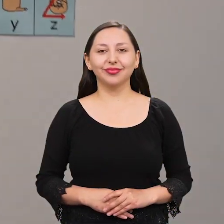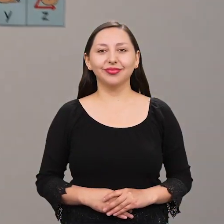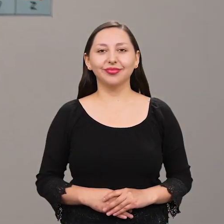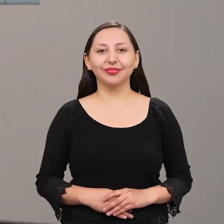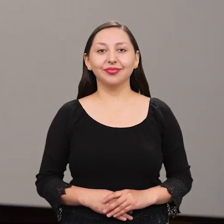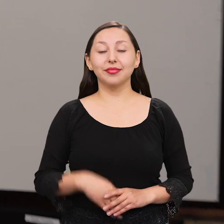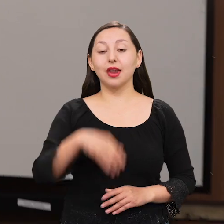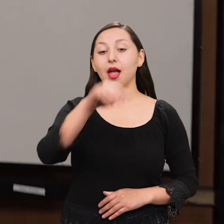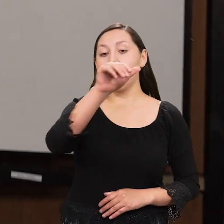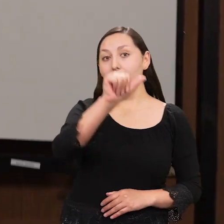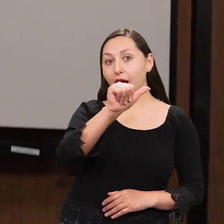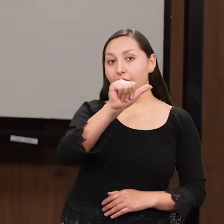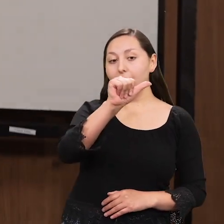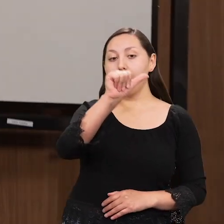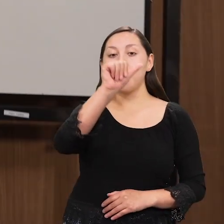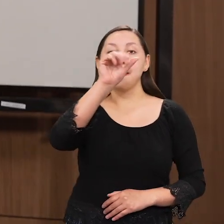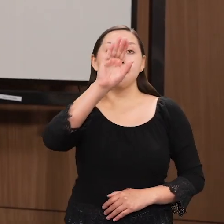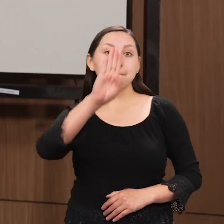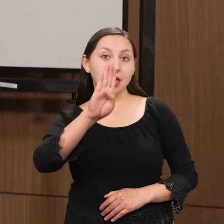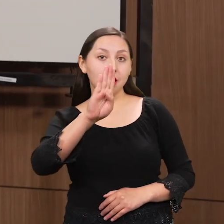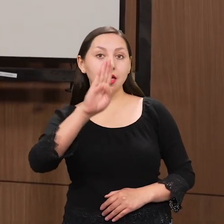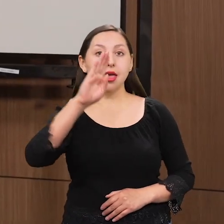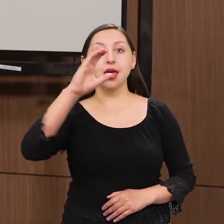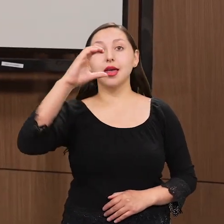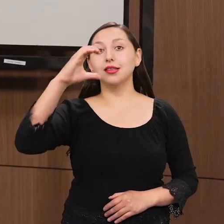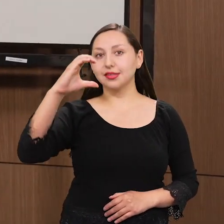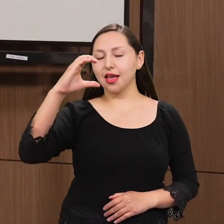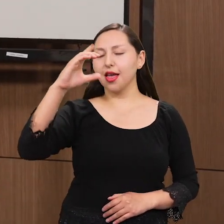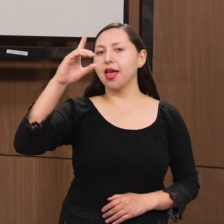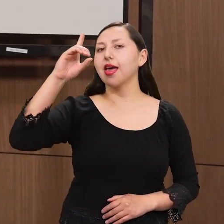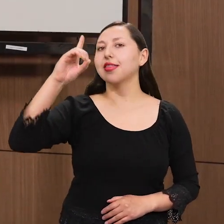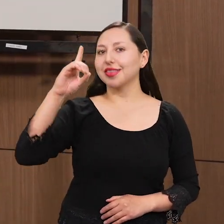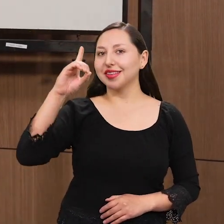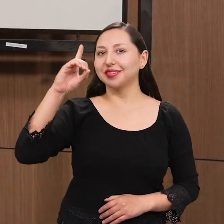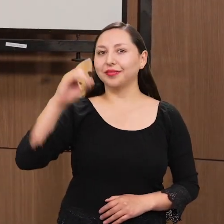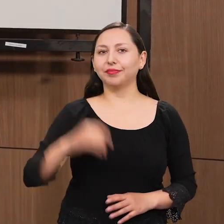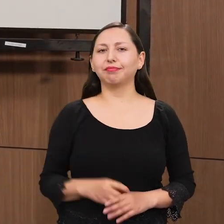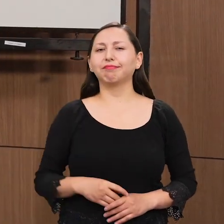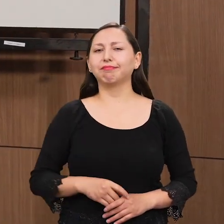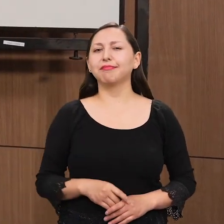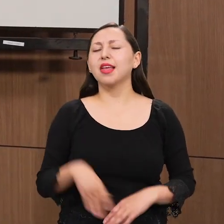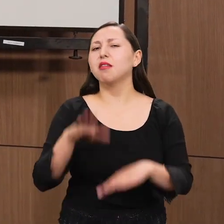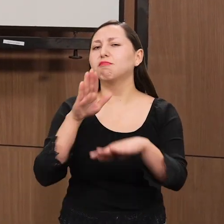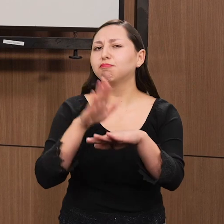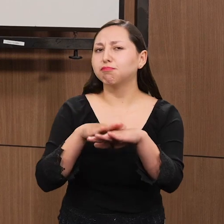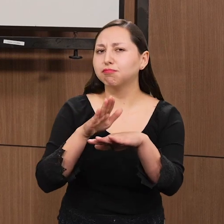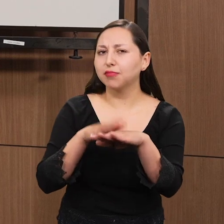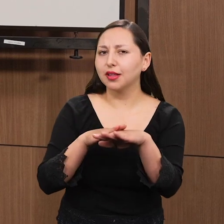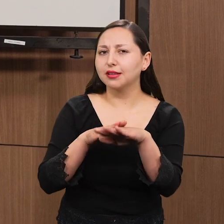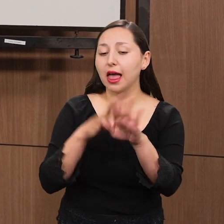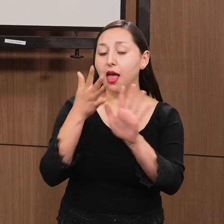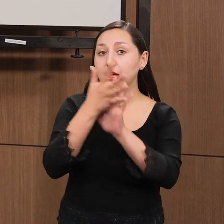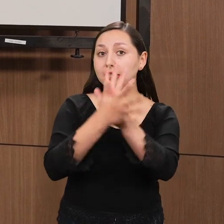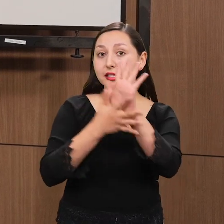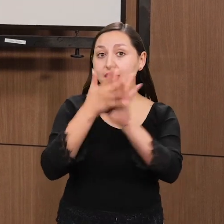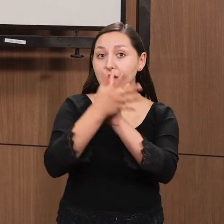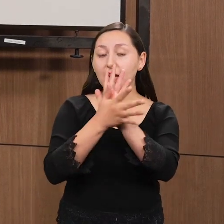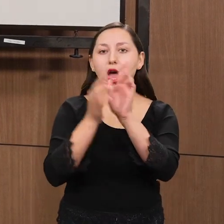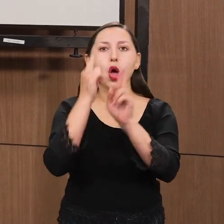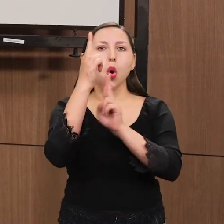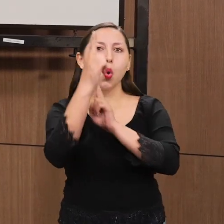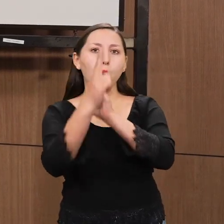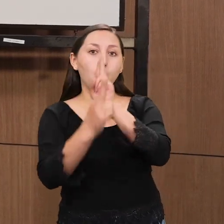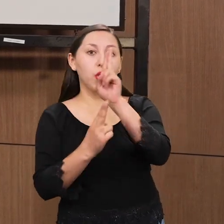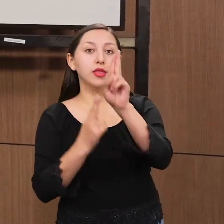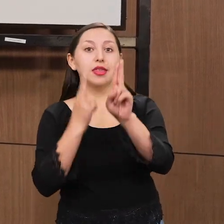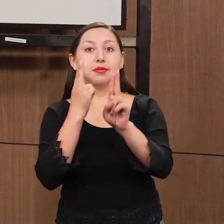A, B, C, D. Eulali, ¿la lengua de señas es la misma en todo el mundo?